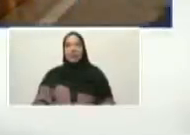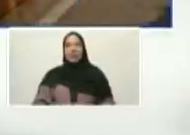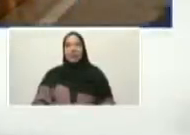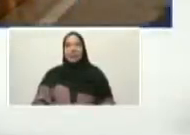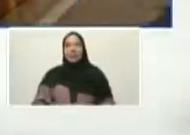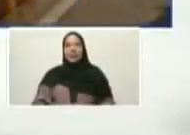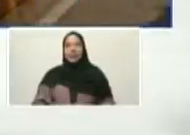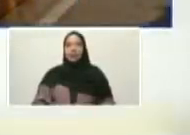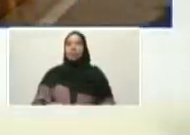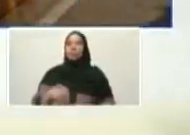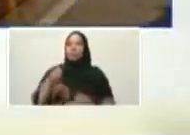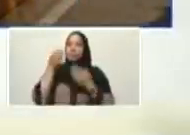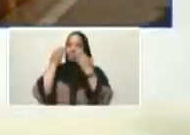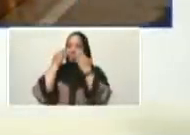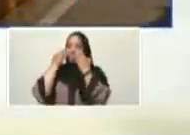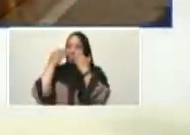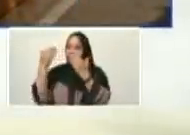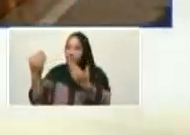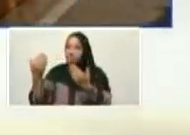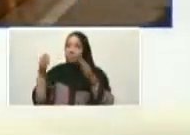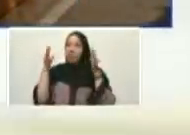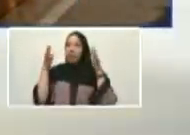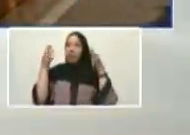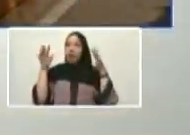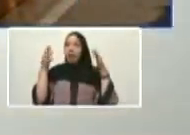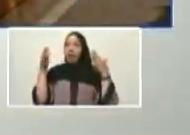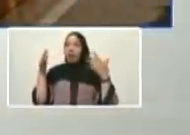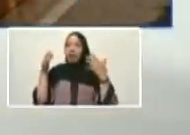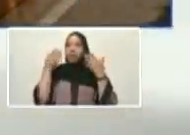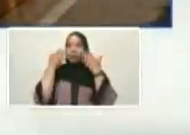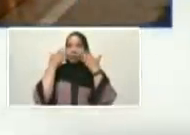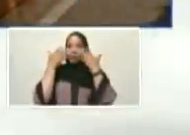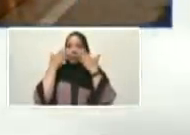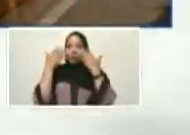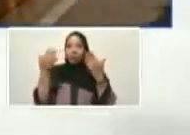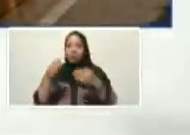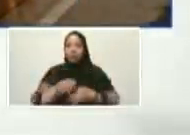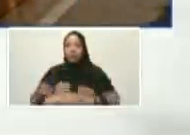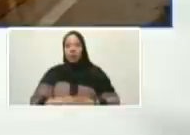así fue Luisa María cómo te quedó el ojo